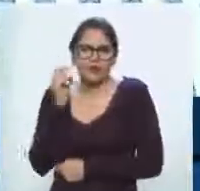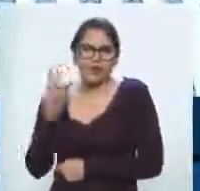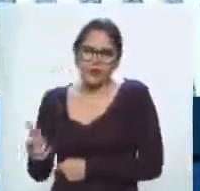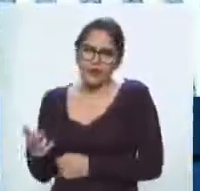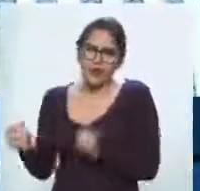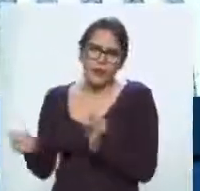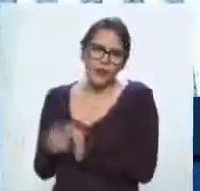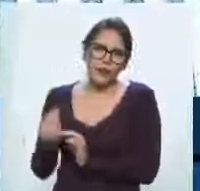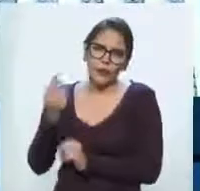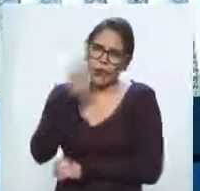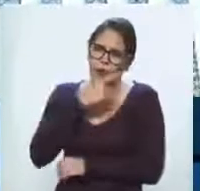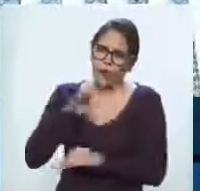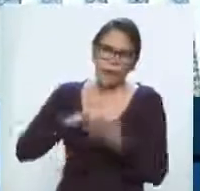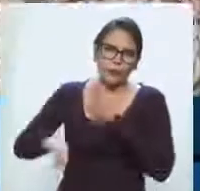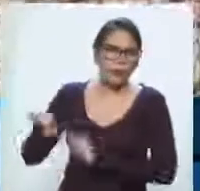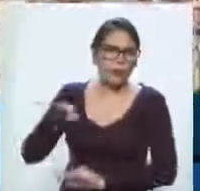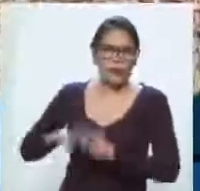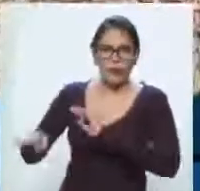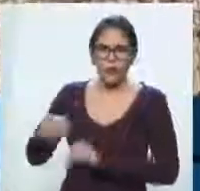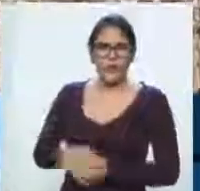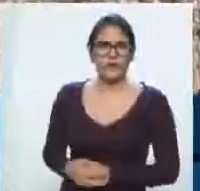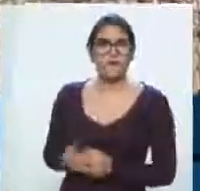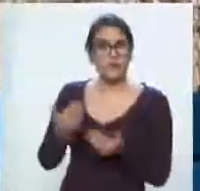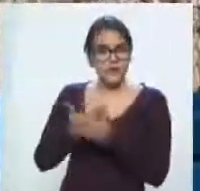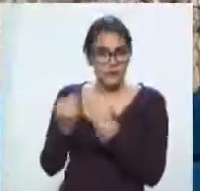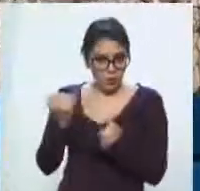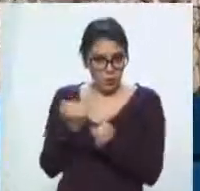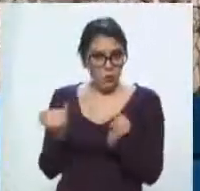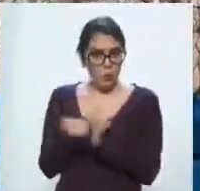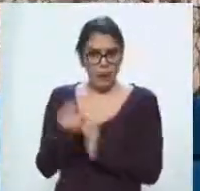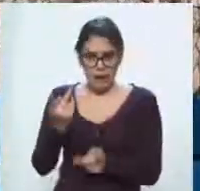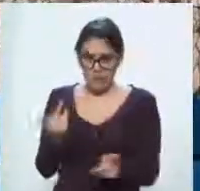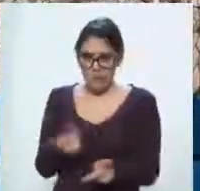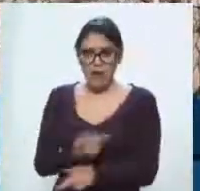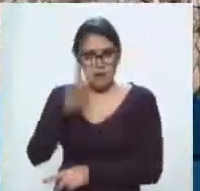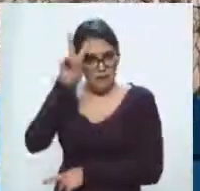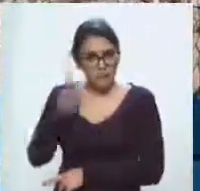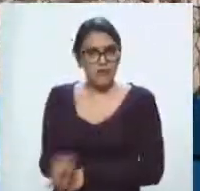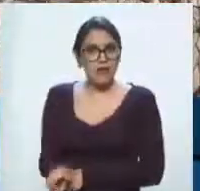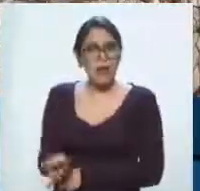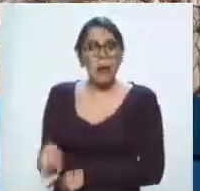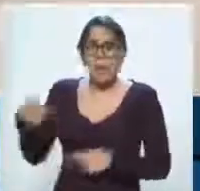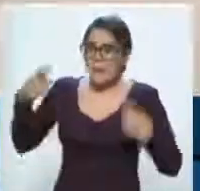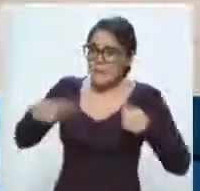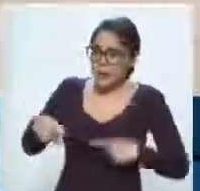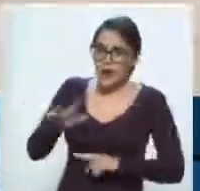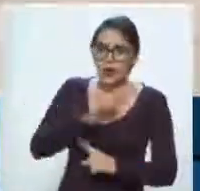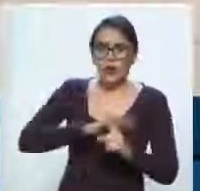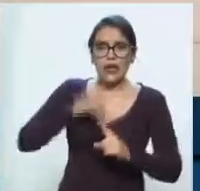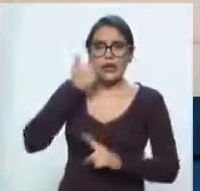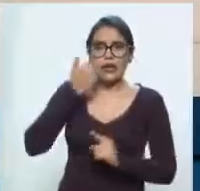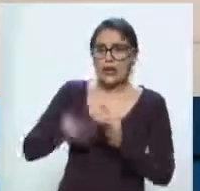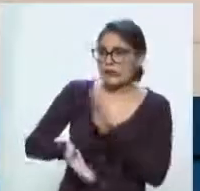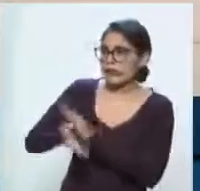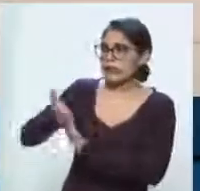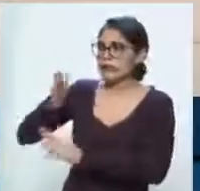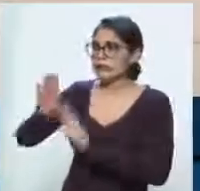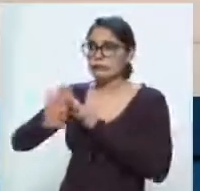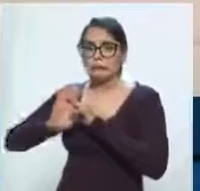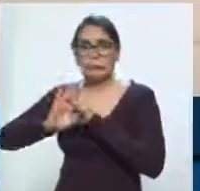con algo que es una realidad hoy muy preocupante. Estos movimientos migratorios también hoy tienen que estar